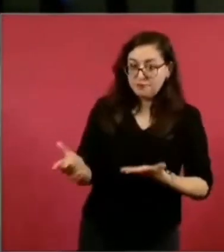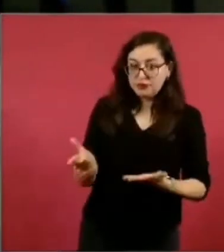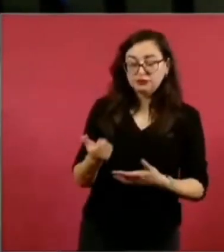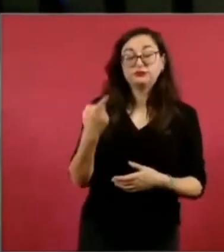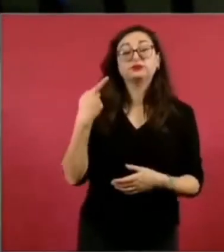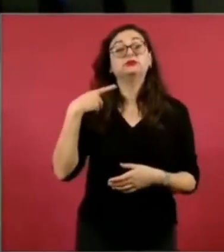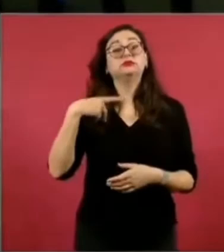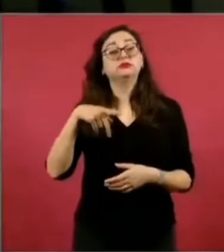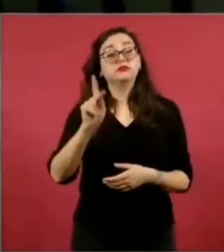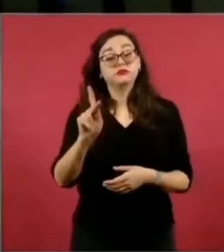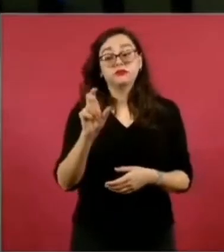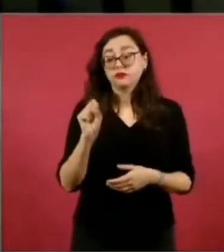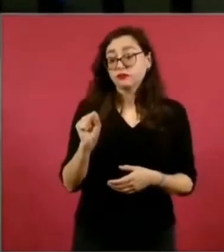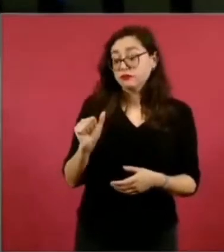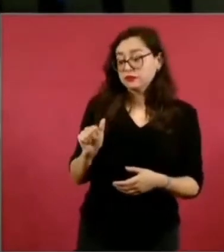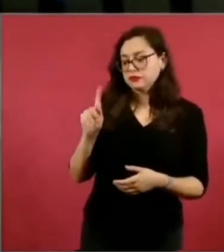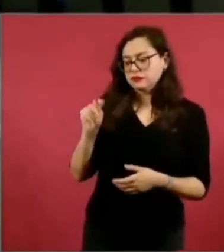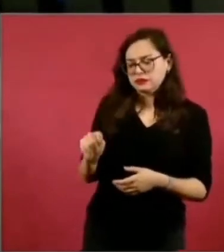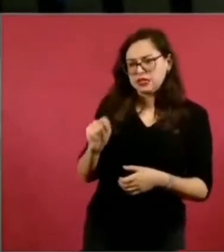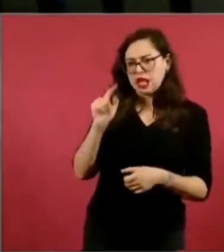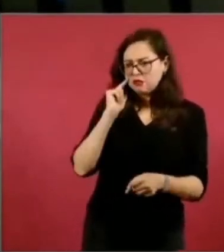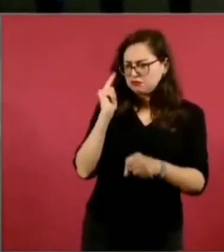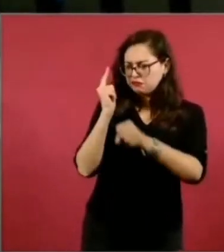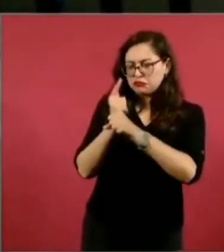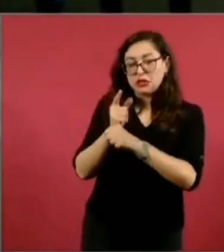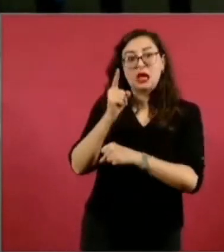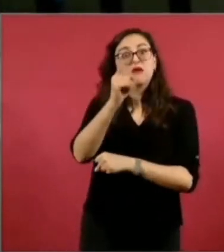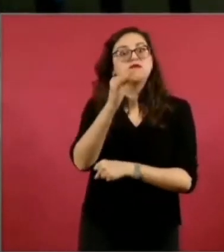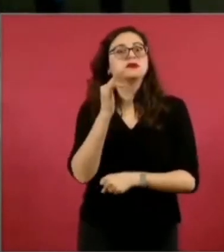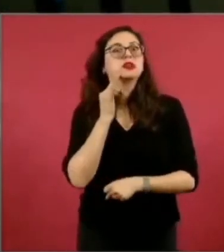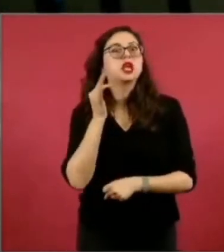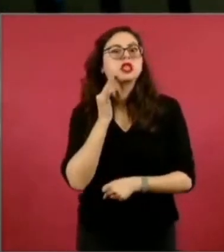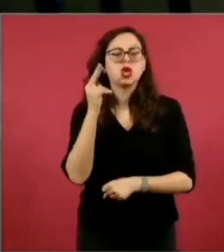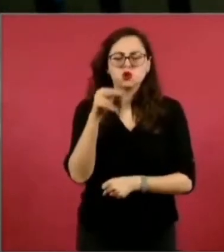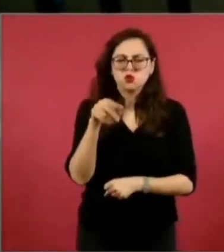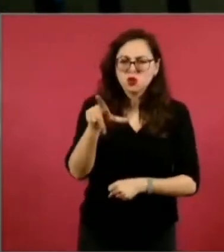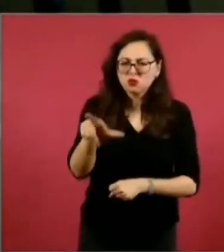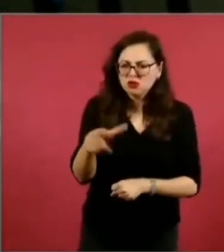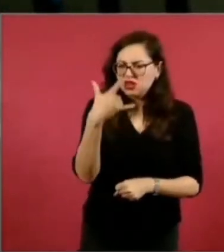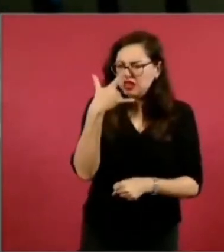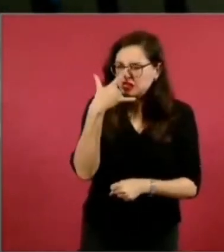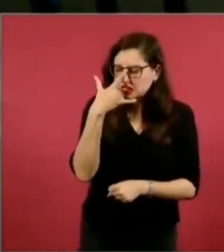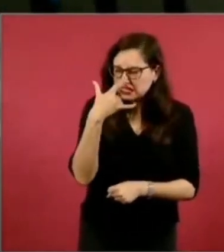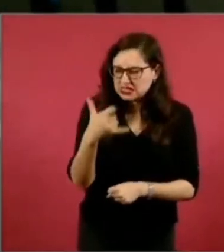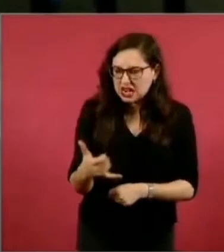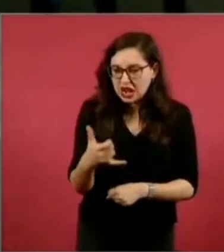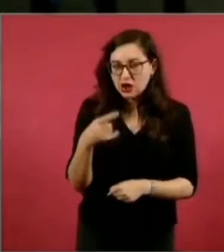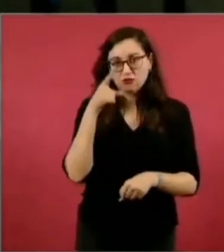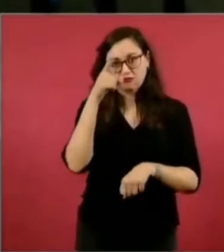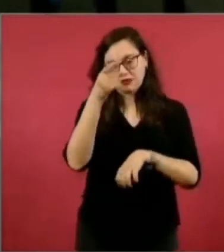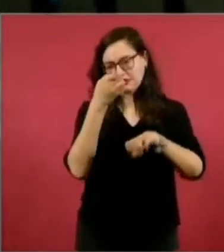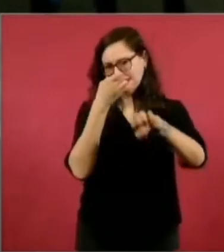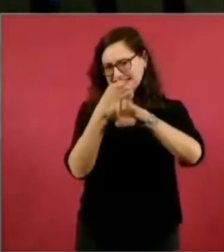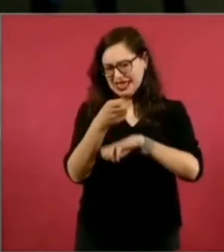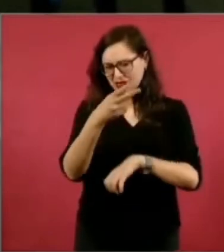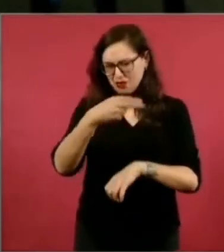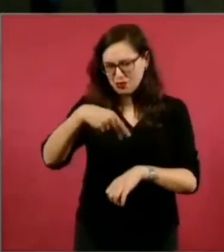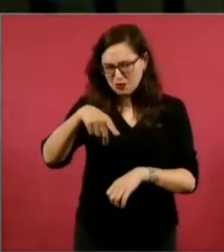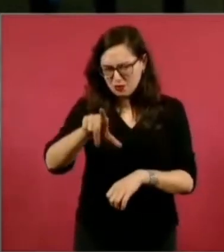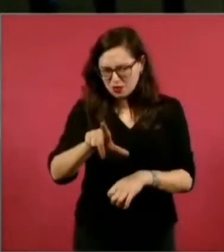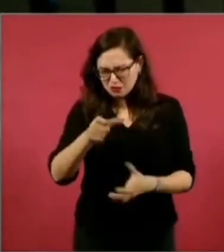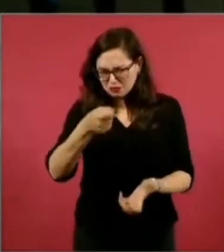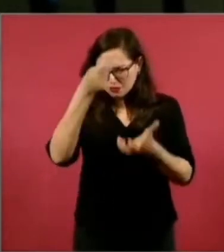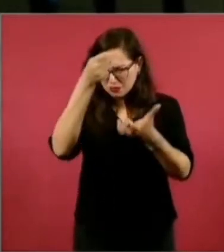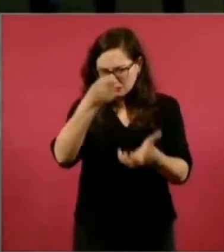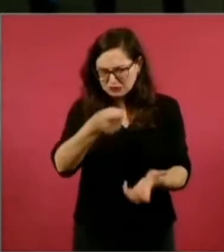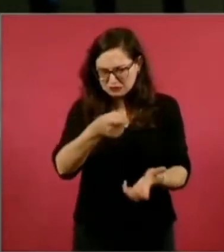detectado una serie de irregularidades en manejos que tienen que ver con el presupuesto público de esa entidad, pero que también relacionan